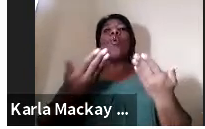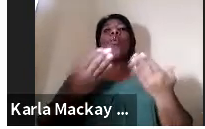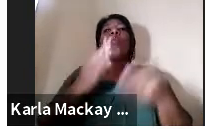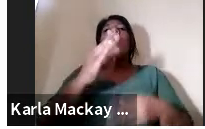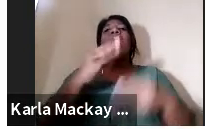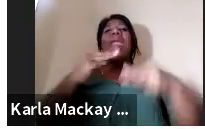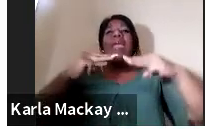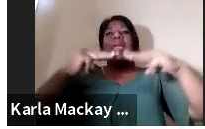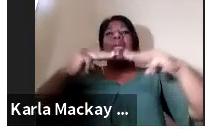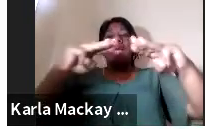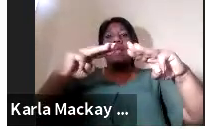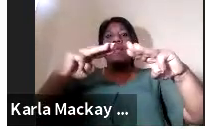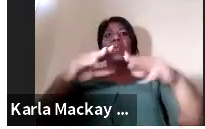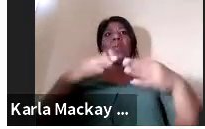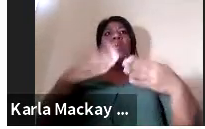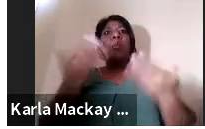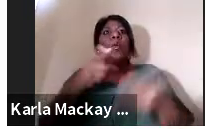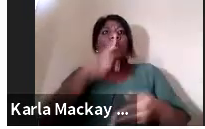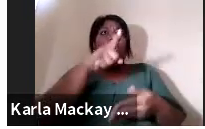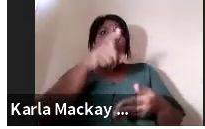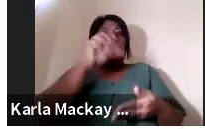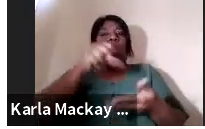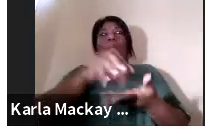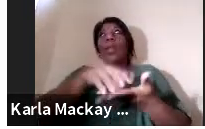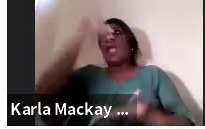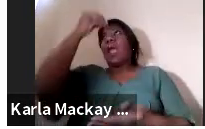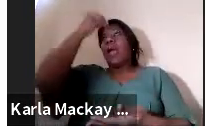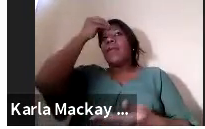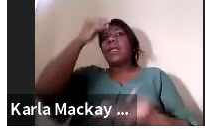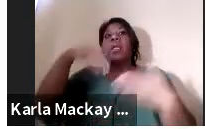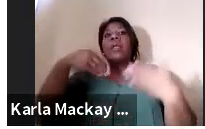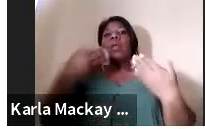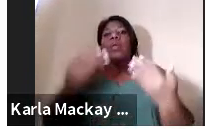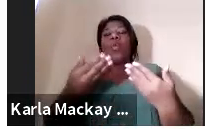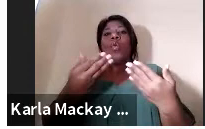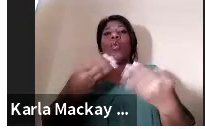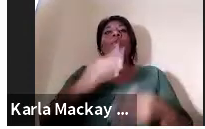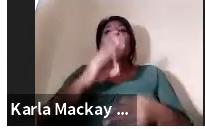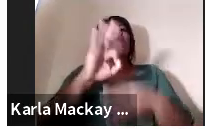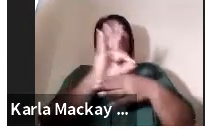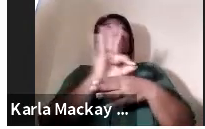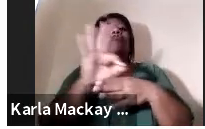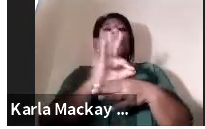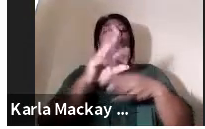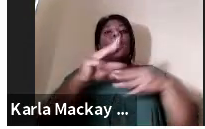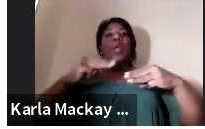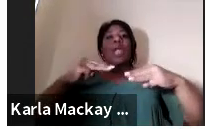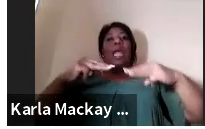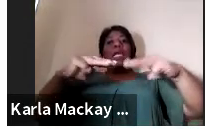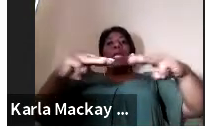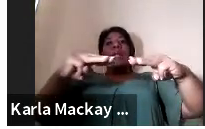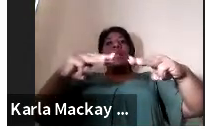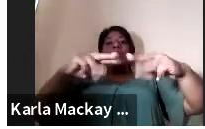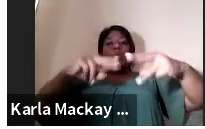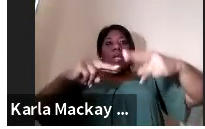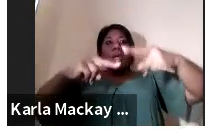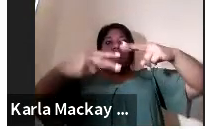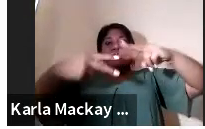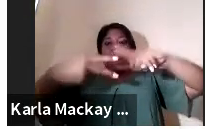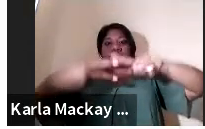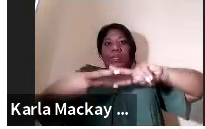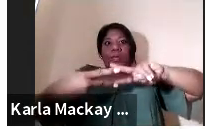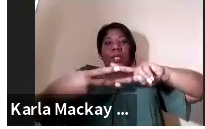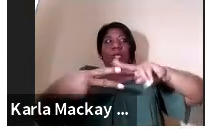cómo lo podemos aplicar, cuál es su base operativa, y qué hemos logrado con ellos